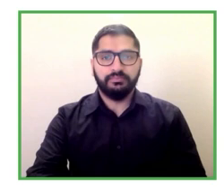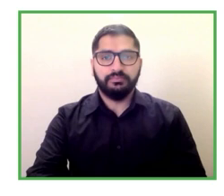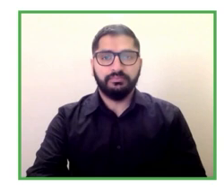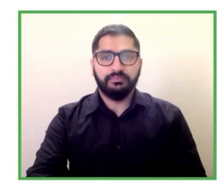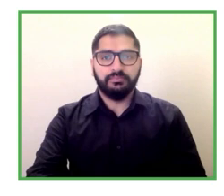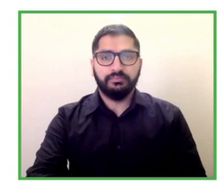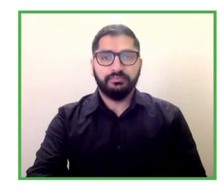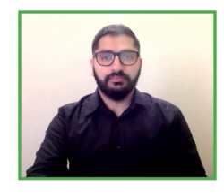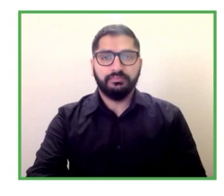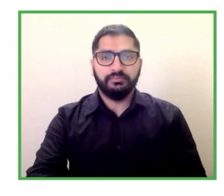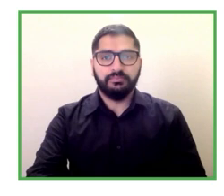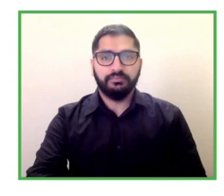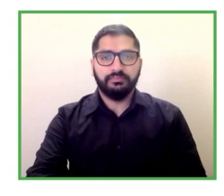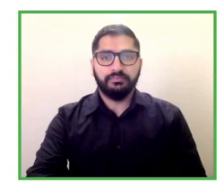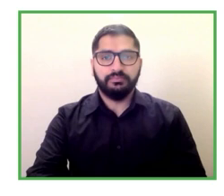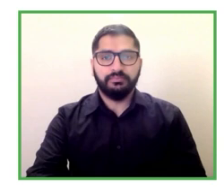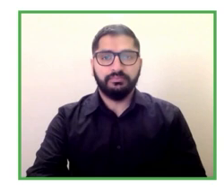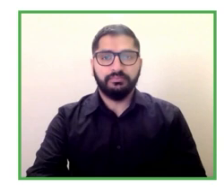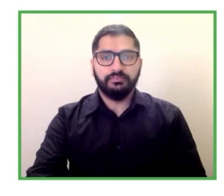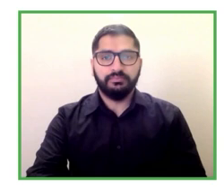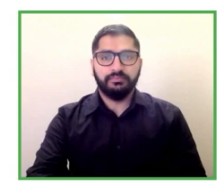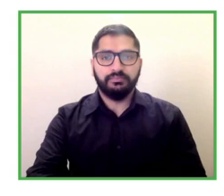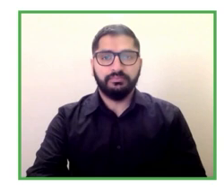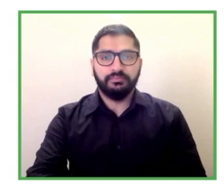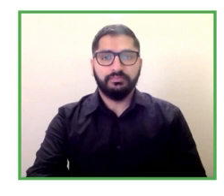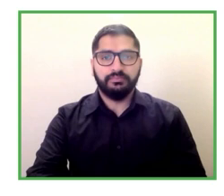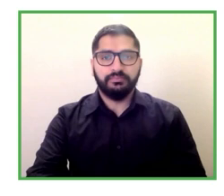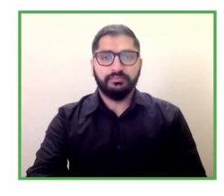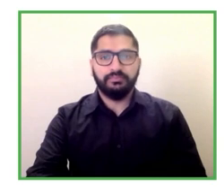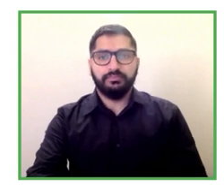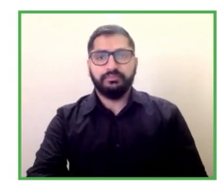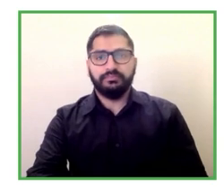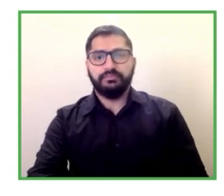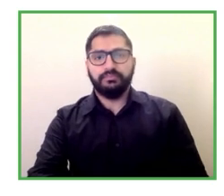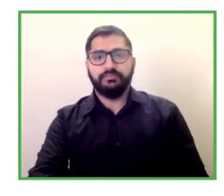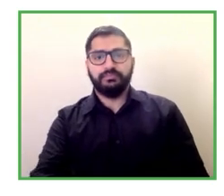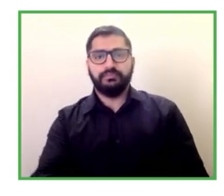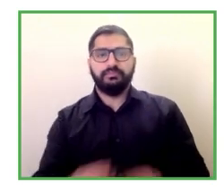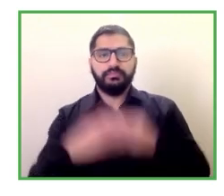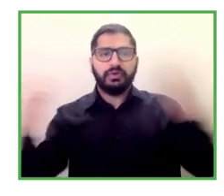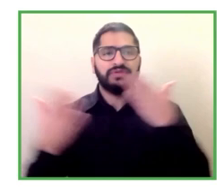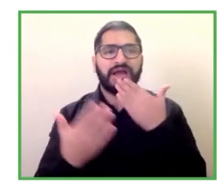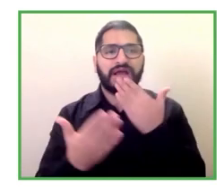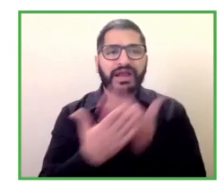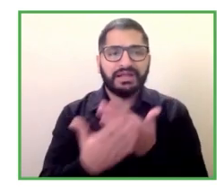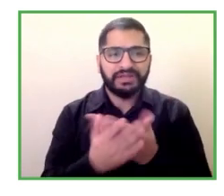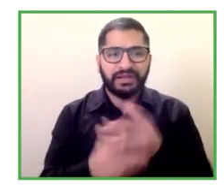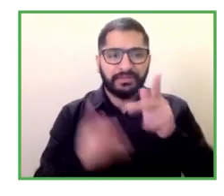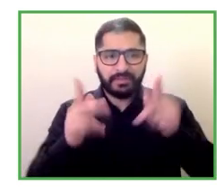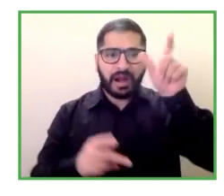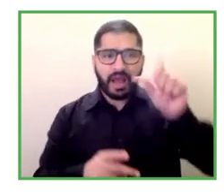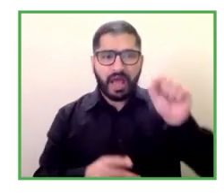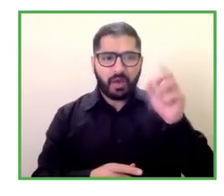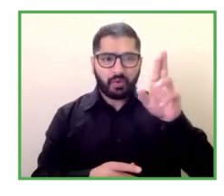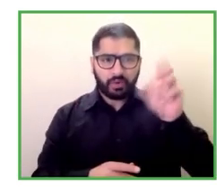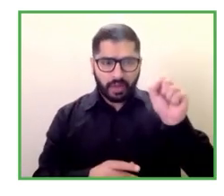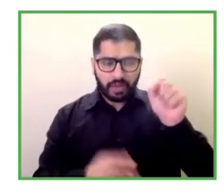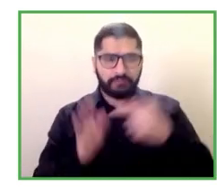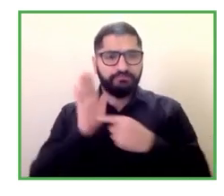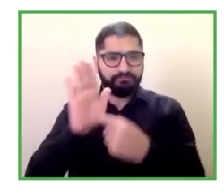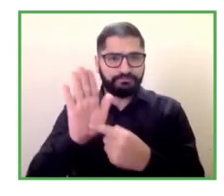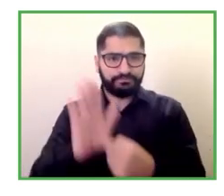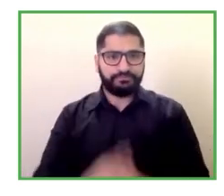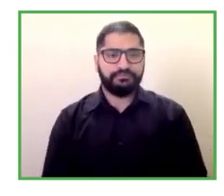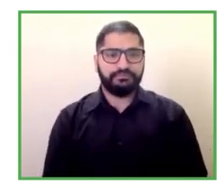Bueno pues muchas gracias Laura por tu intervención y gracias también a todos los ponentes por la verdad